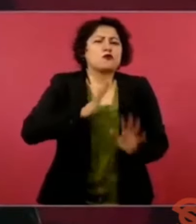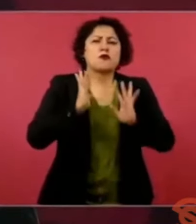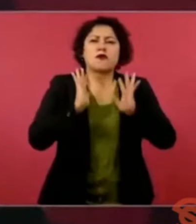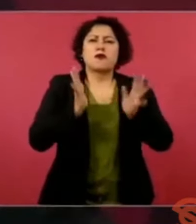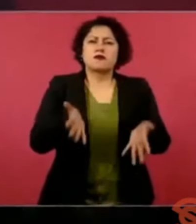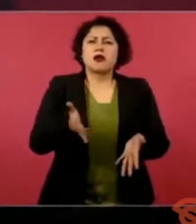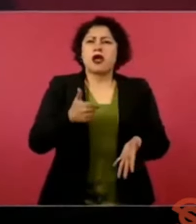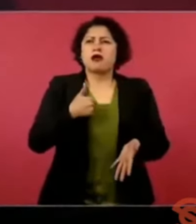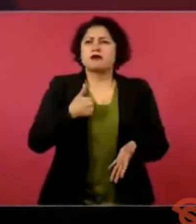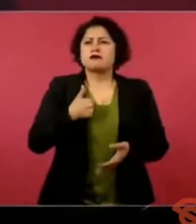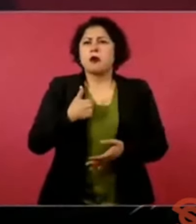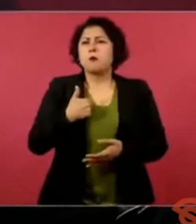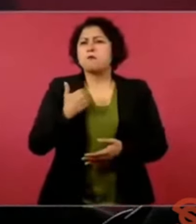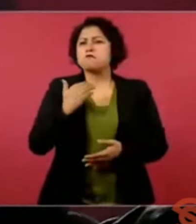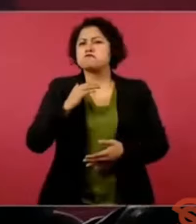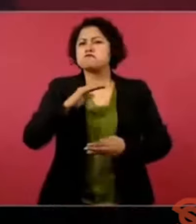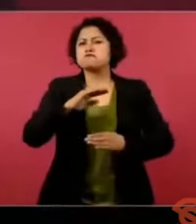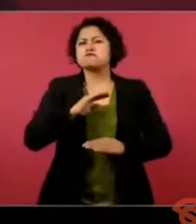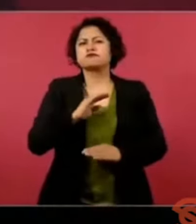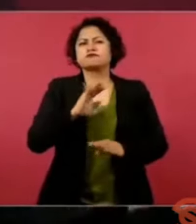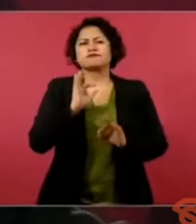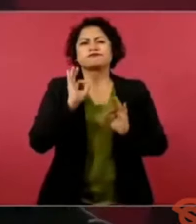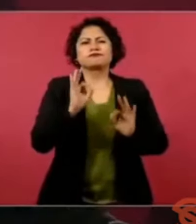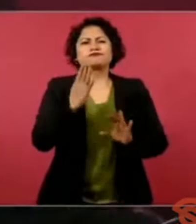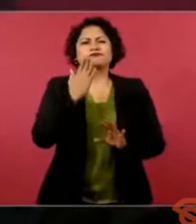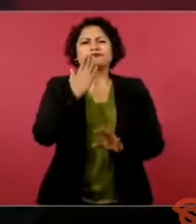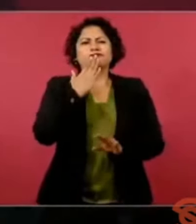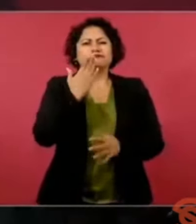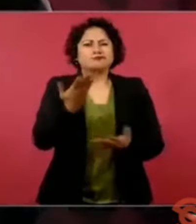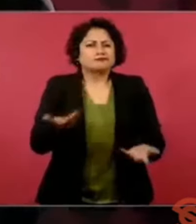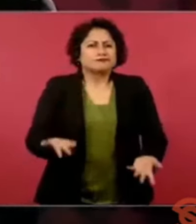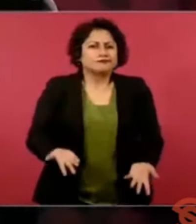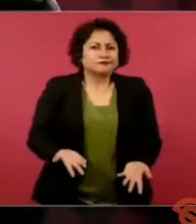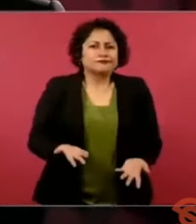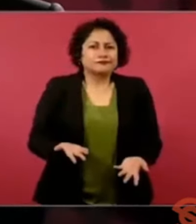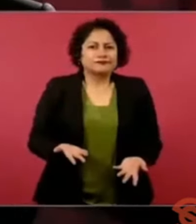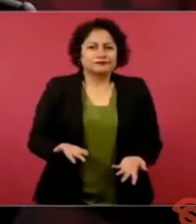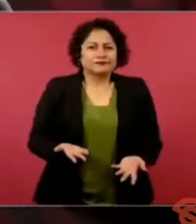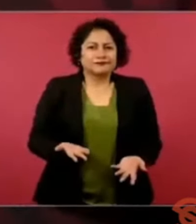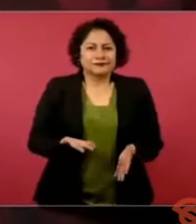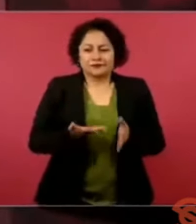entonces, pues ya no voy a poder, ya voy a estar en otra cosa,